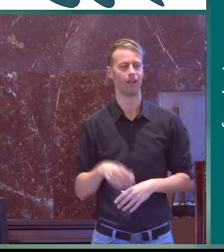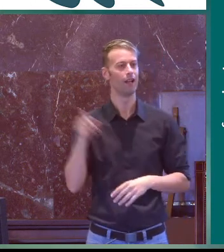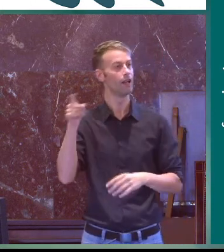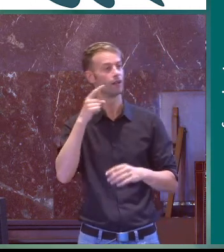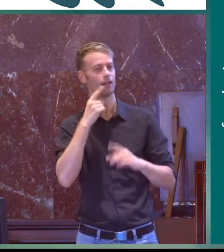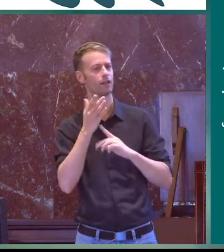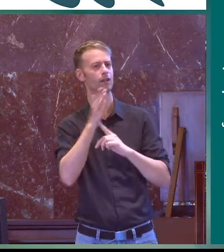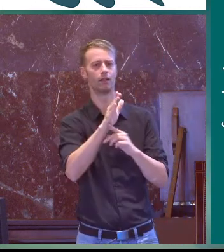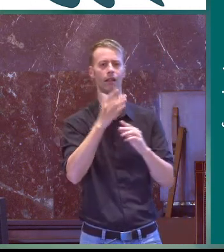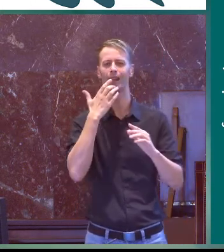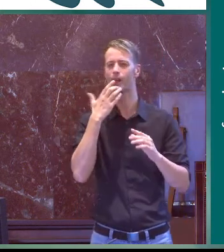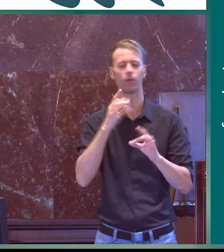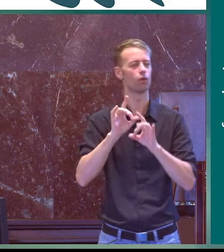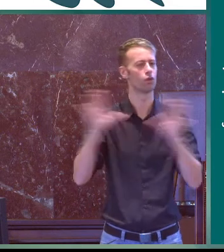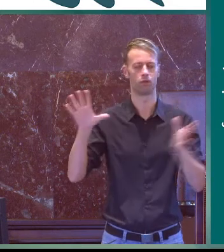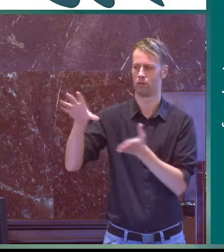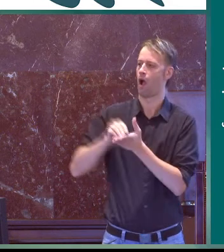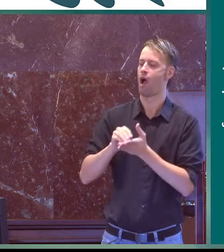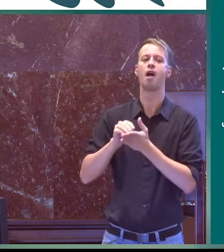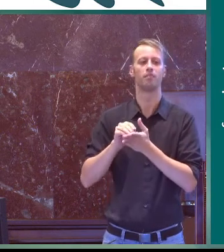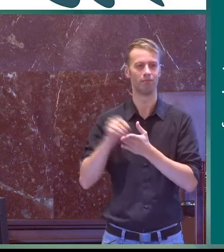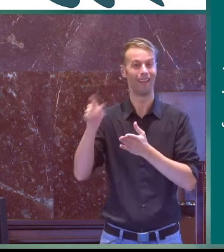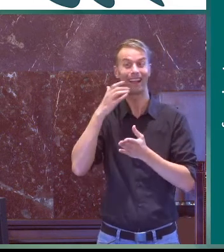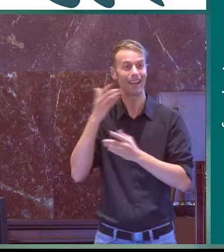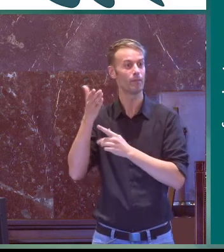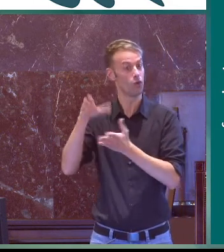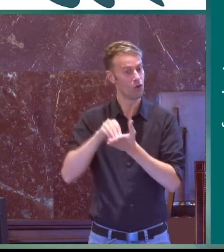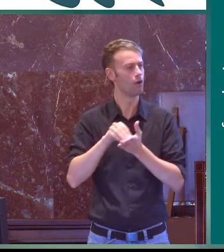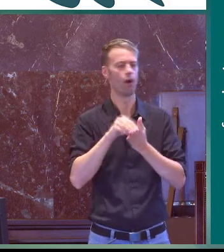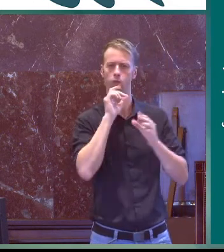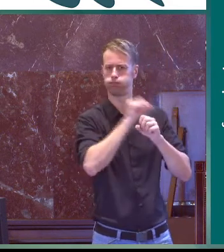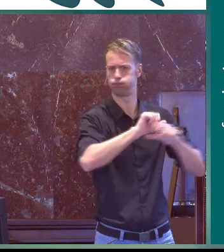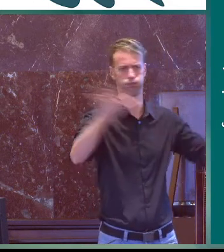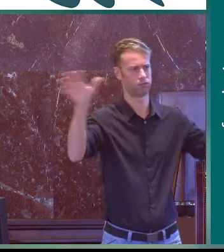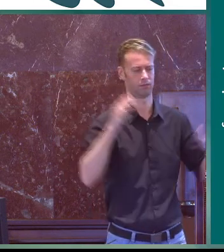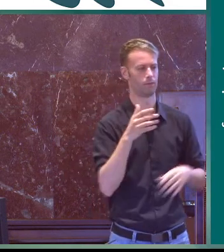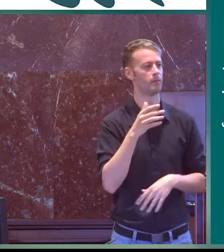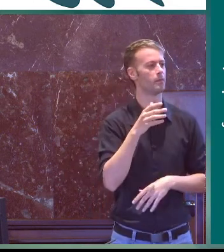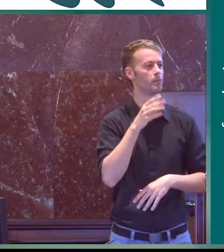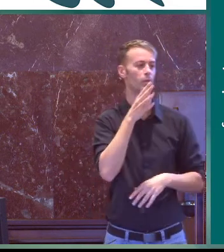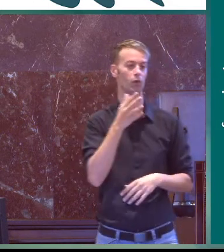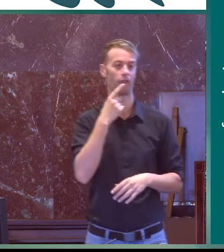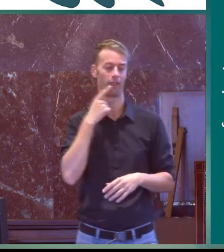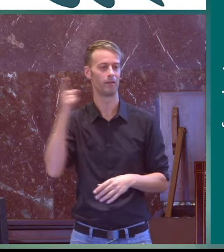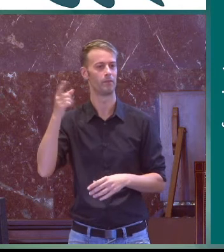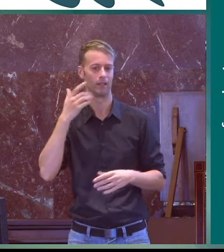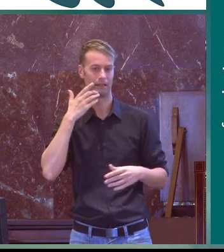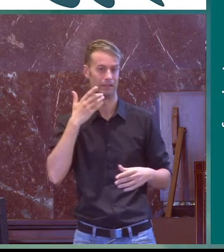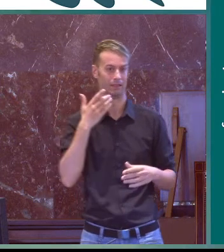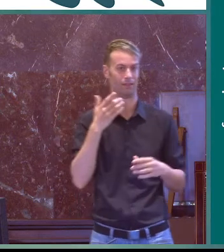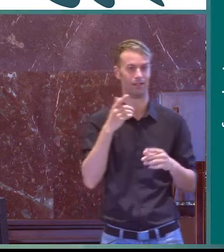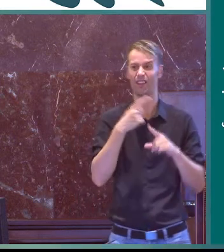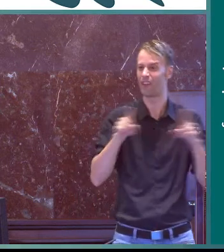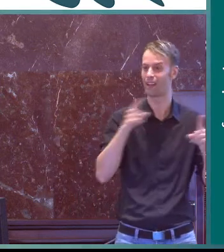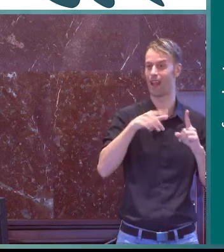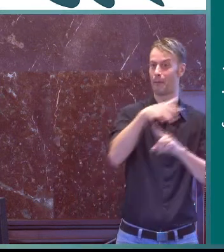defendía pues todo el tema de la naturaleza y lo que proponía era un ejemplo muy claro que he cogido porque de hecho se difundió muchísimo porque